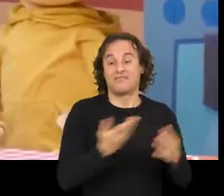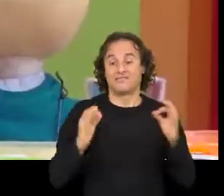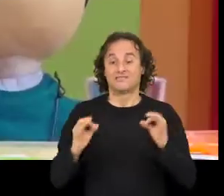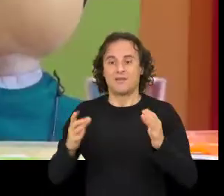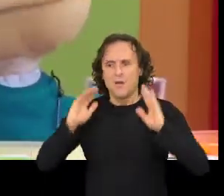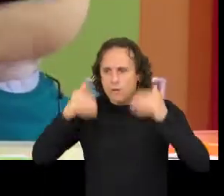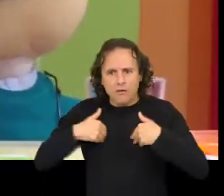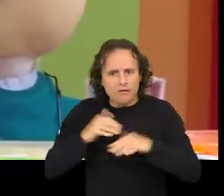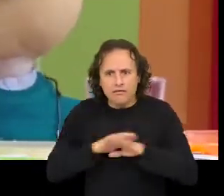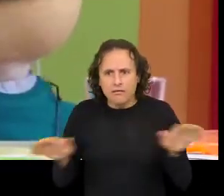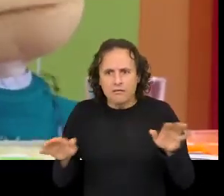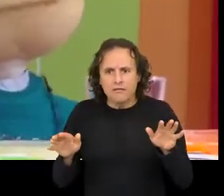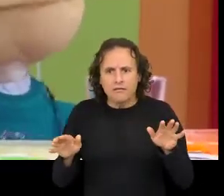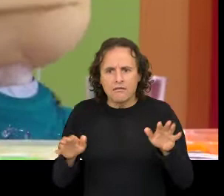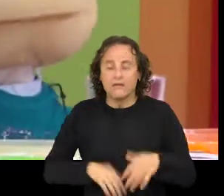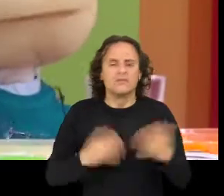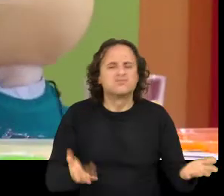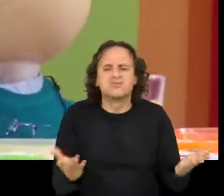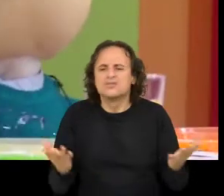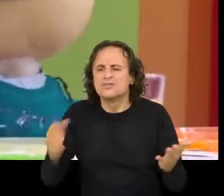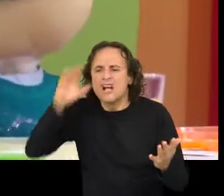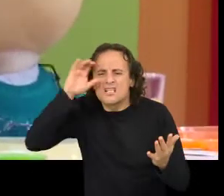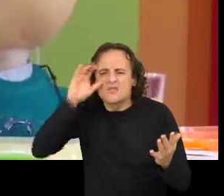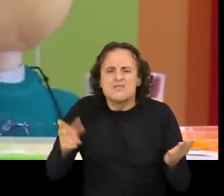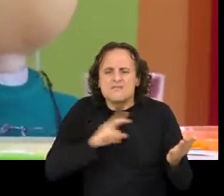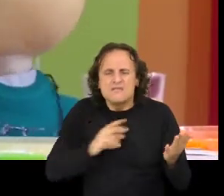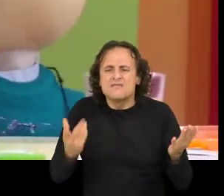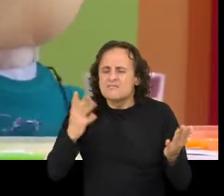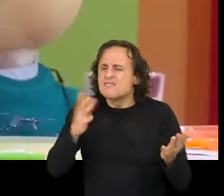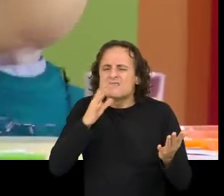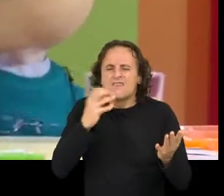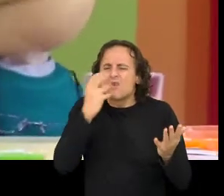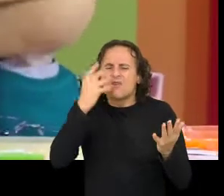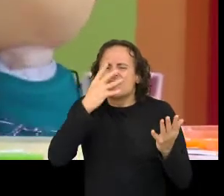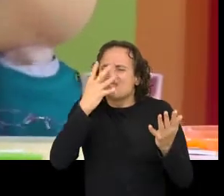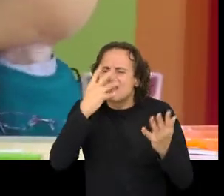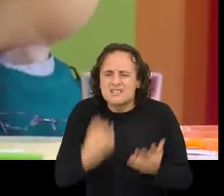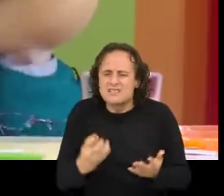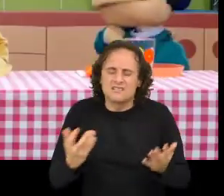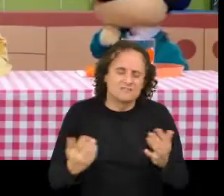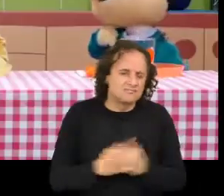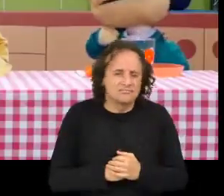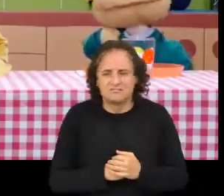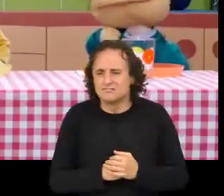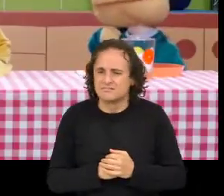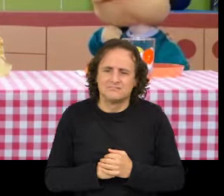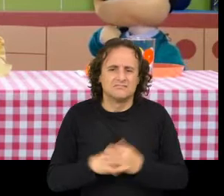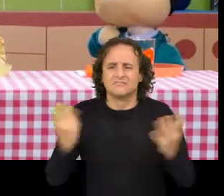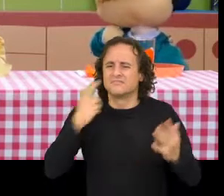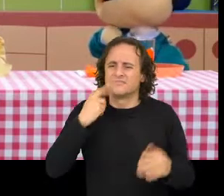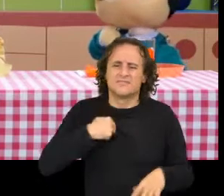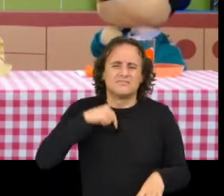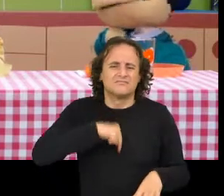máis Ai, coitade Que agora ven a parte máis triste do conto Ai,